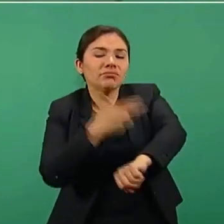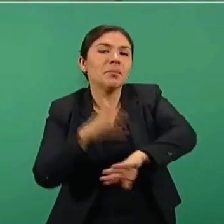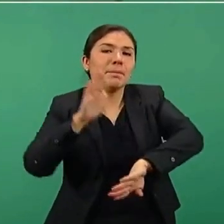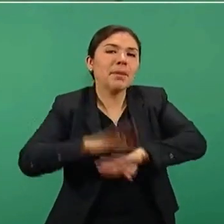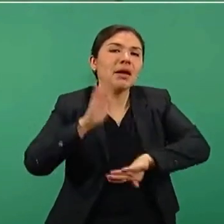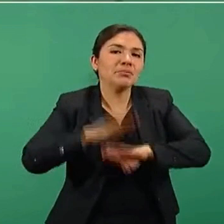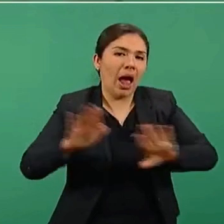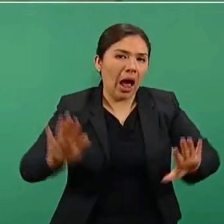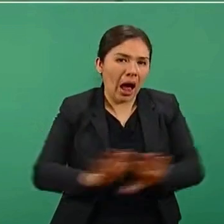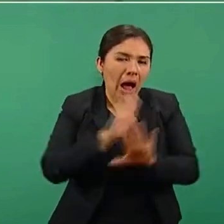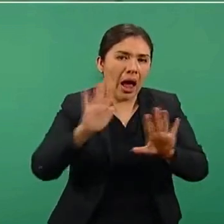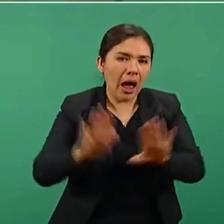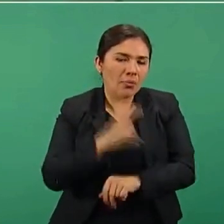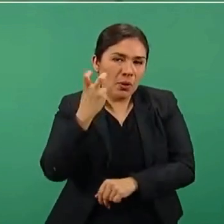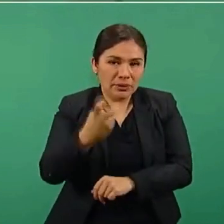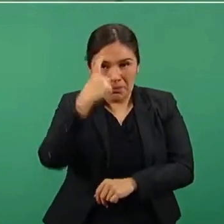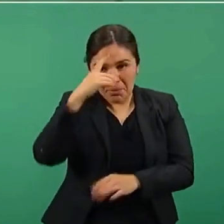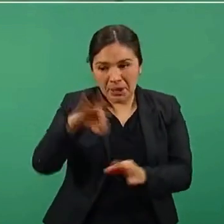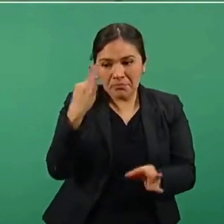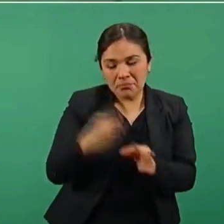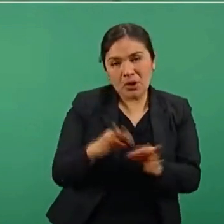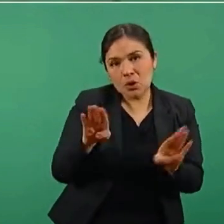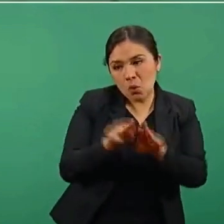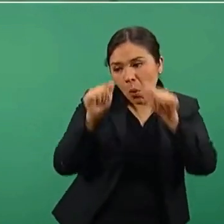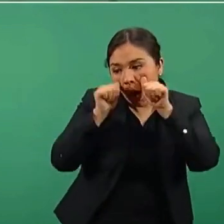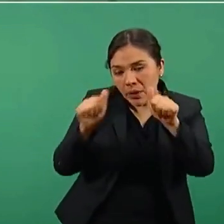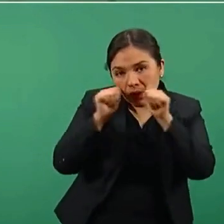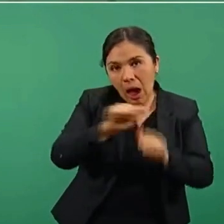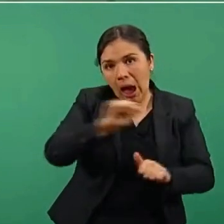compromiso, para cumplir ese compromiso.